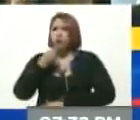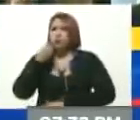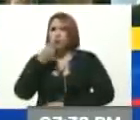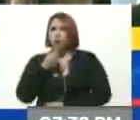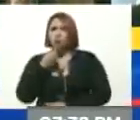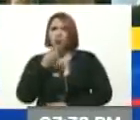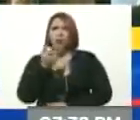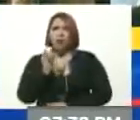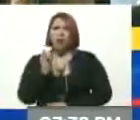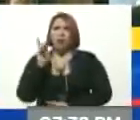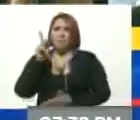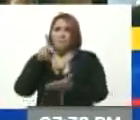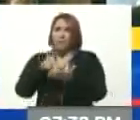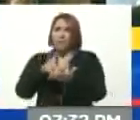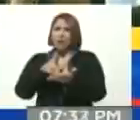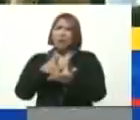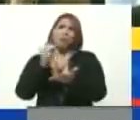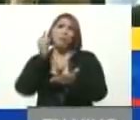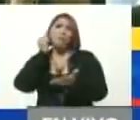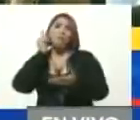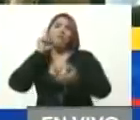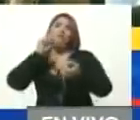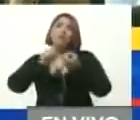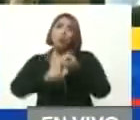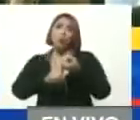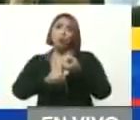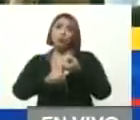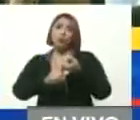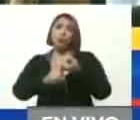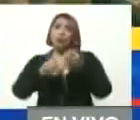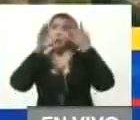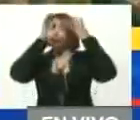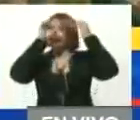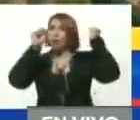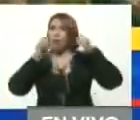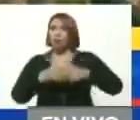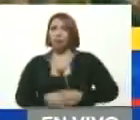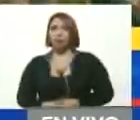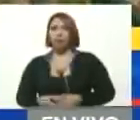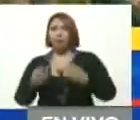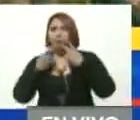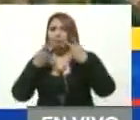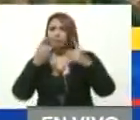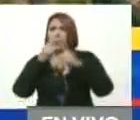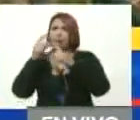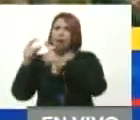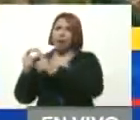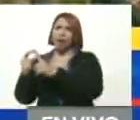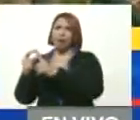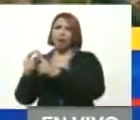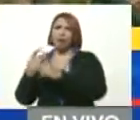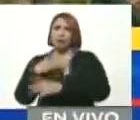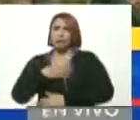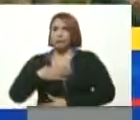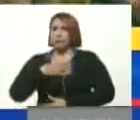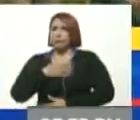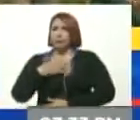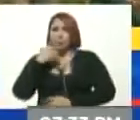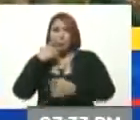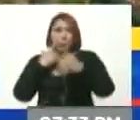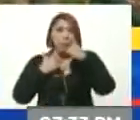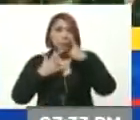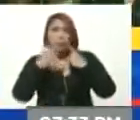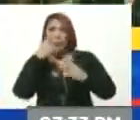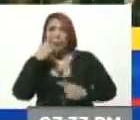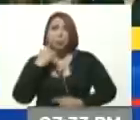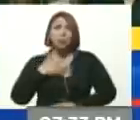Ahí estuvo la esposa de Alex Satt que dio unas palabras conmovedoras pues que hicieron llorar a toda Venezuela de indignación,